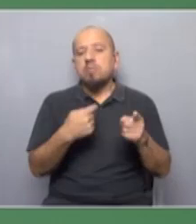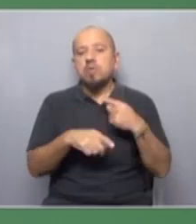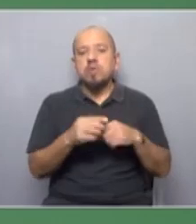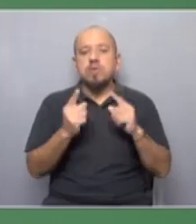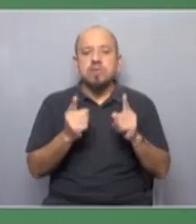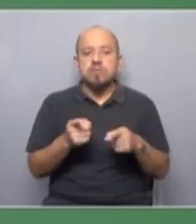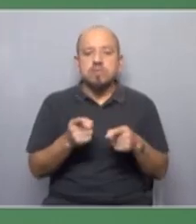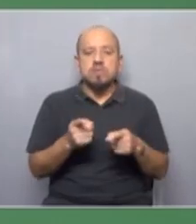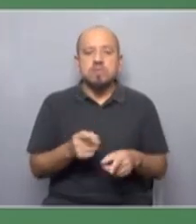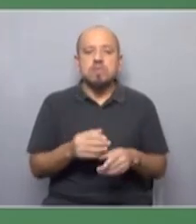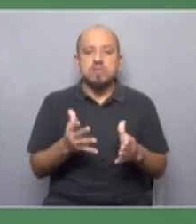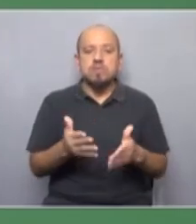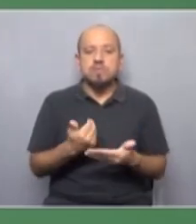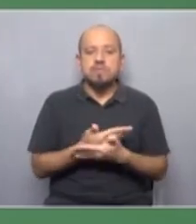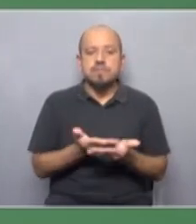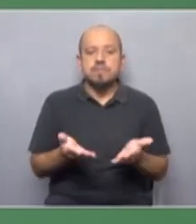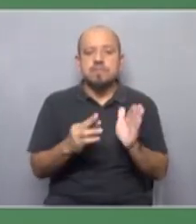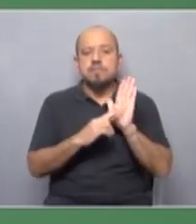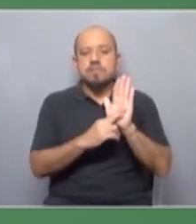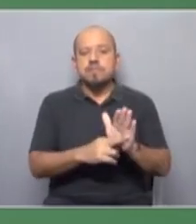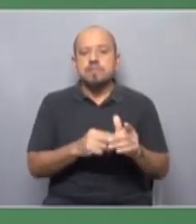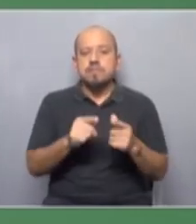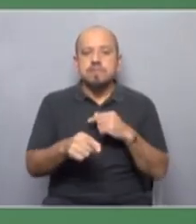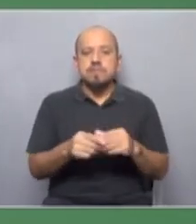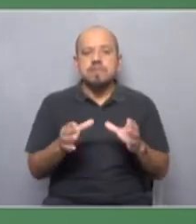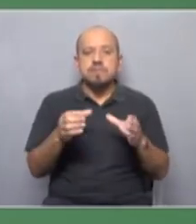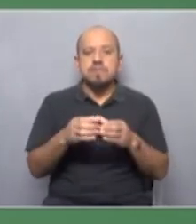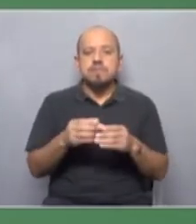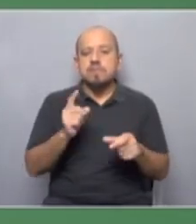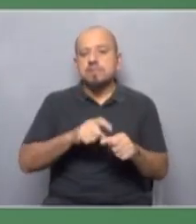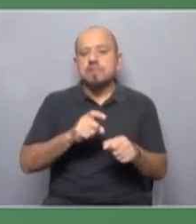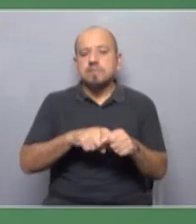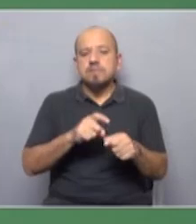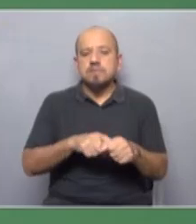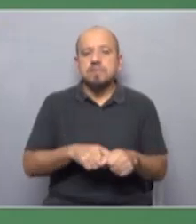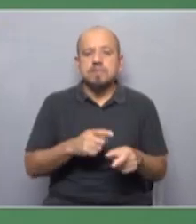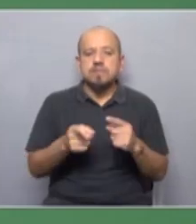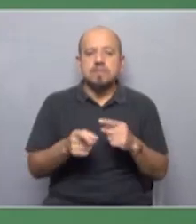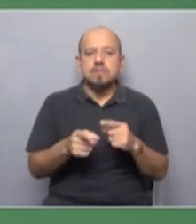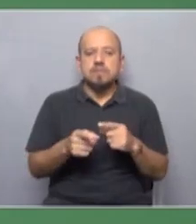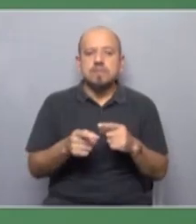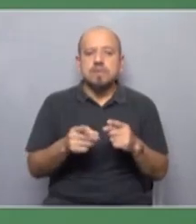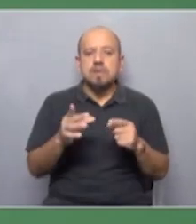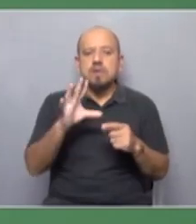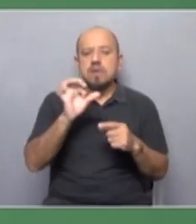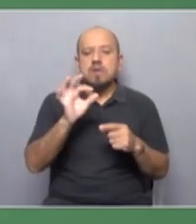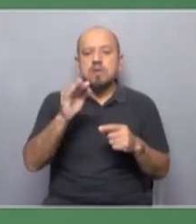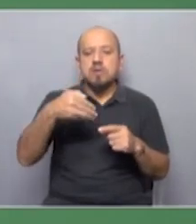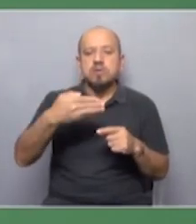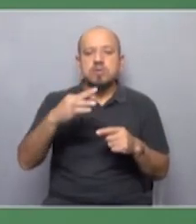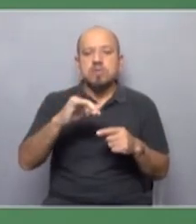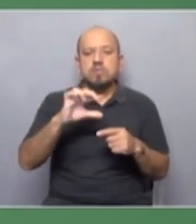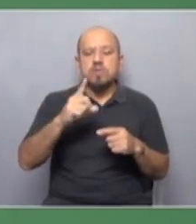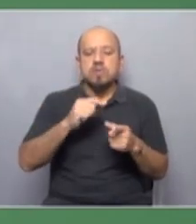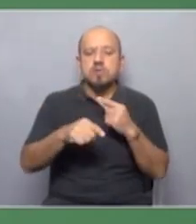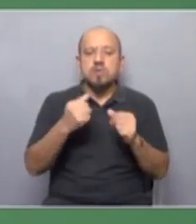la capacidad de representación que tiene que tener hoy en día el movimiento sindical hay que ampliar la sombrilla hay que hacer